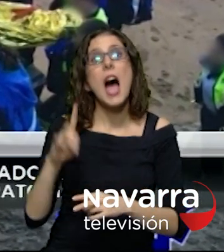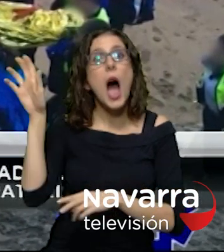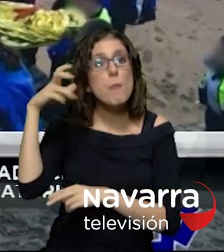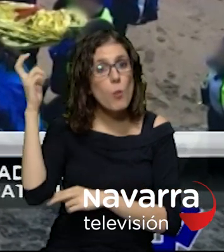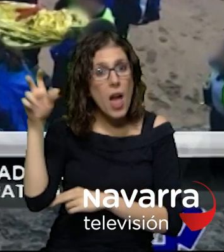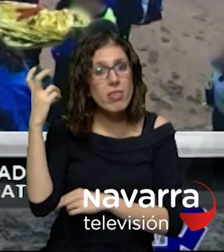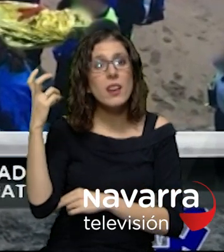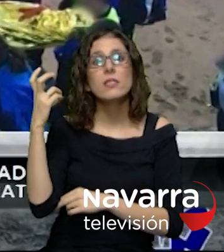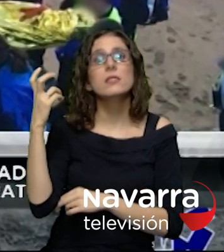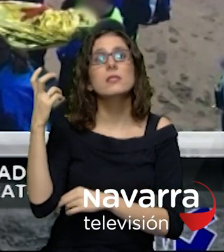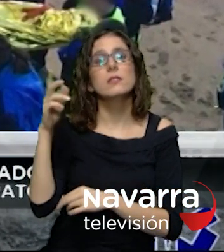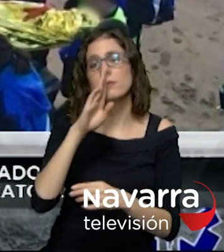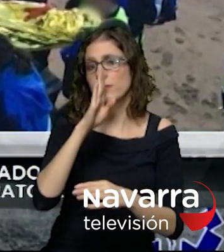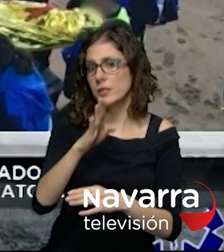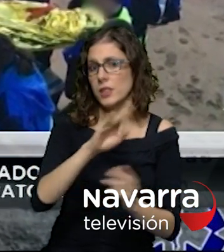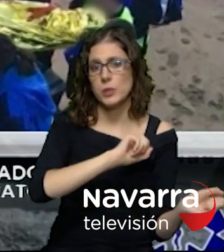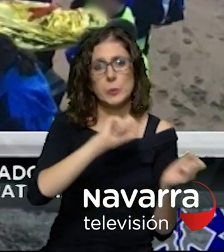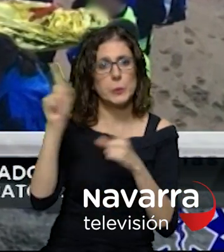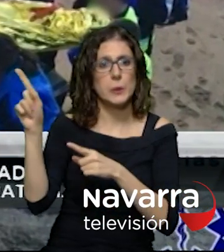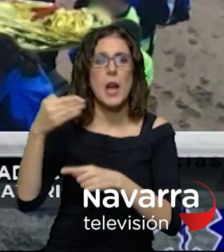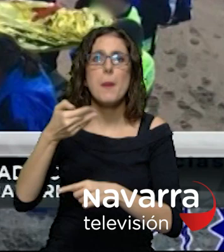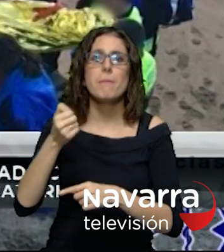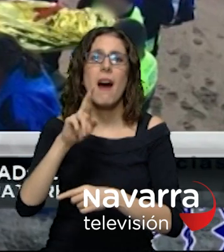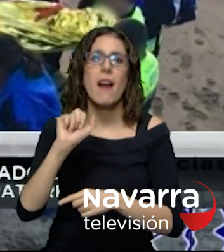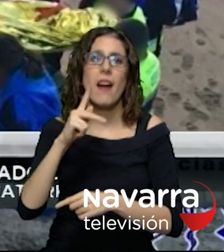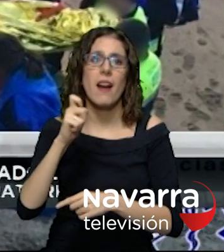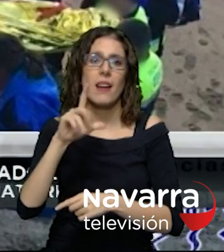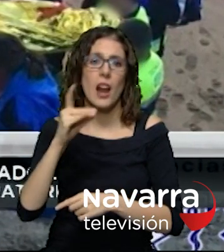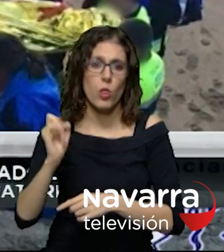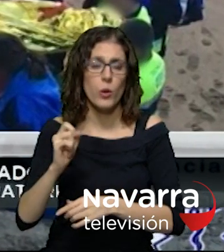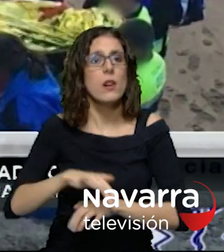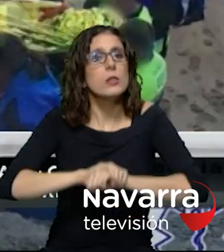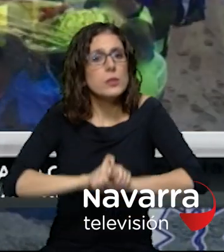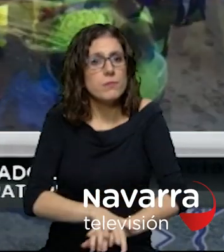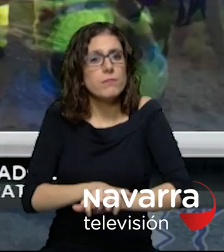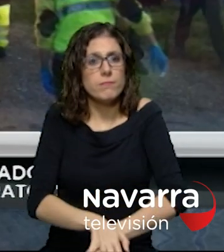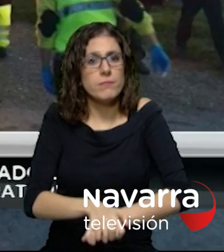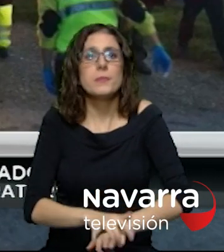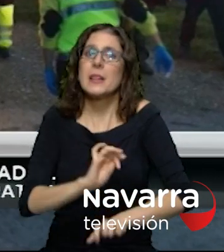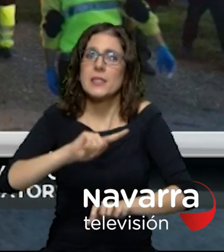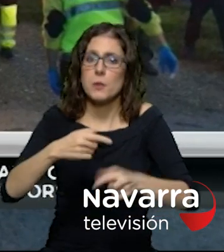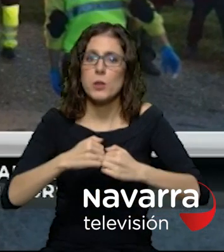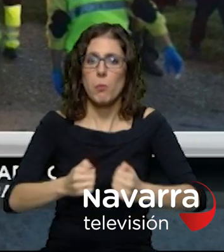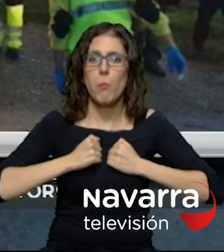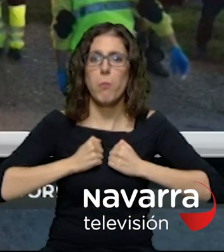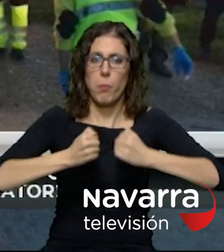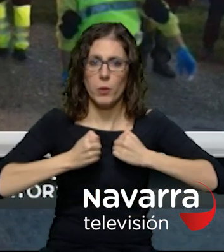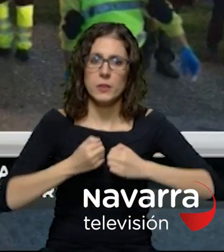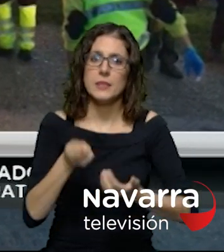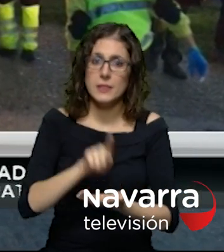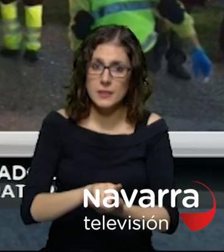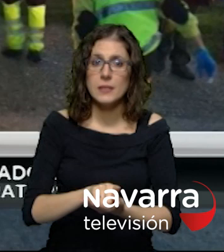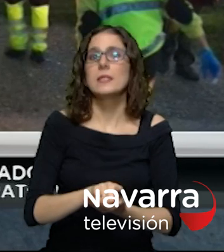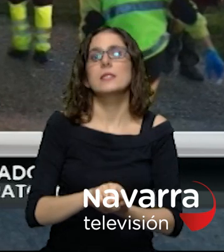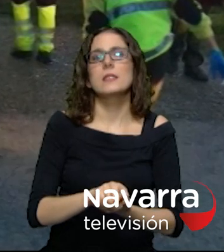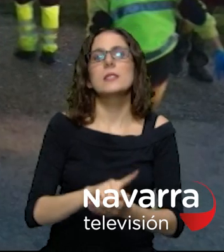trasladado al hospital de cruces en baracaldo se le han realizado prácticas de reanimación cardiopulmonar así como descargas con un desfibrilador tras recuperar el